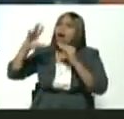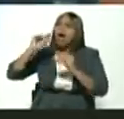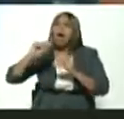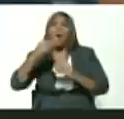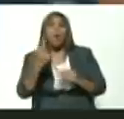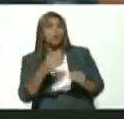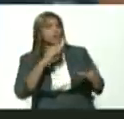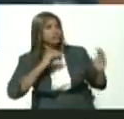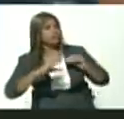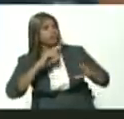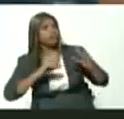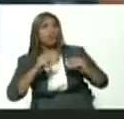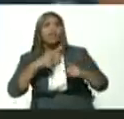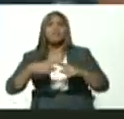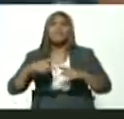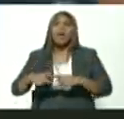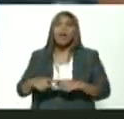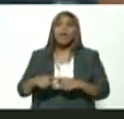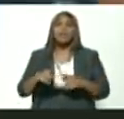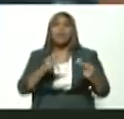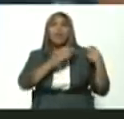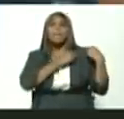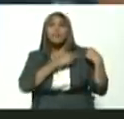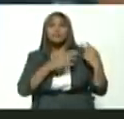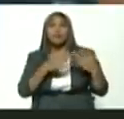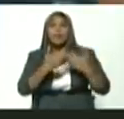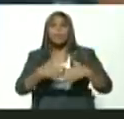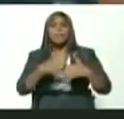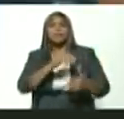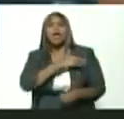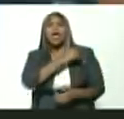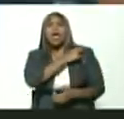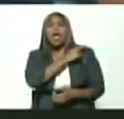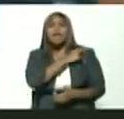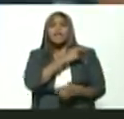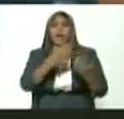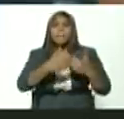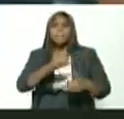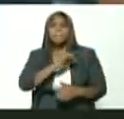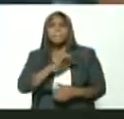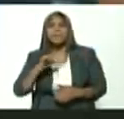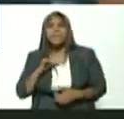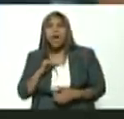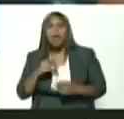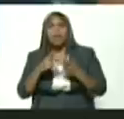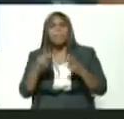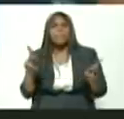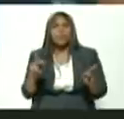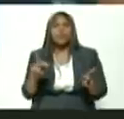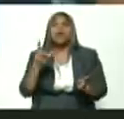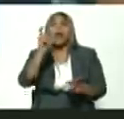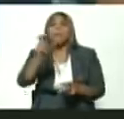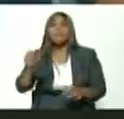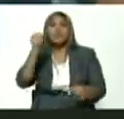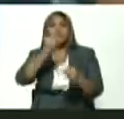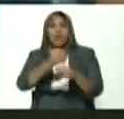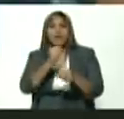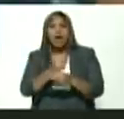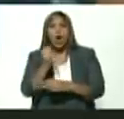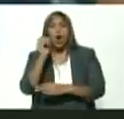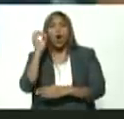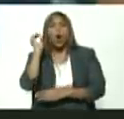distintas juntas administradoras de las empresas públicas y también privadas trabajadores y trabajadores del congreso